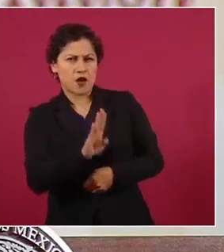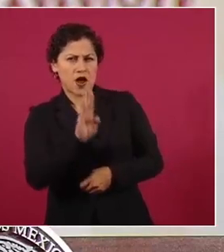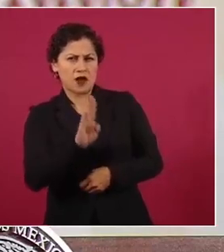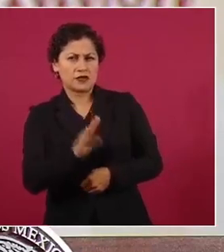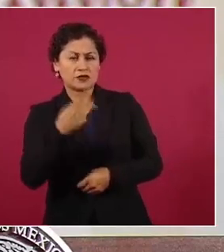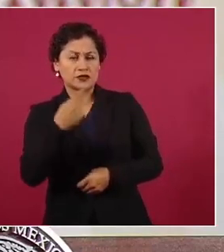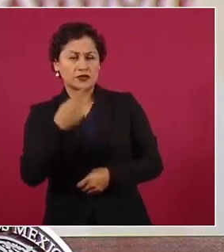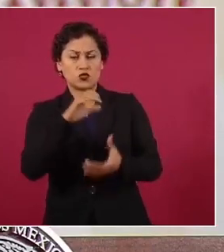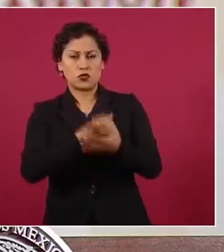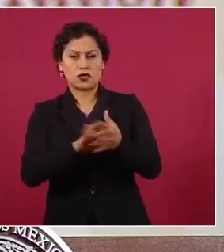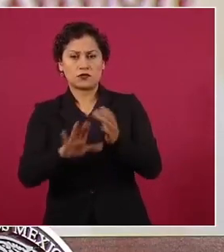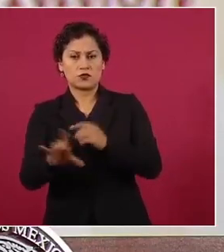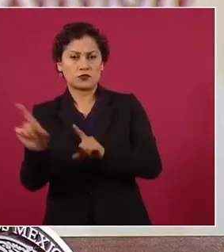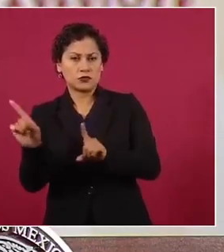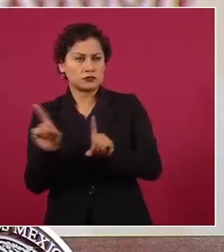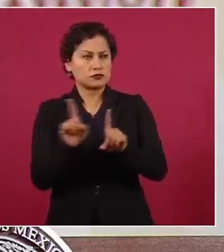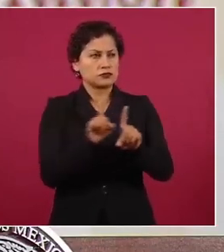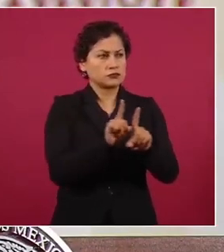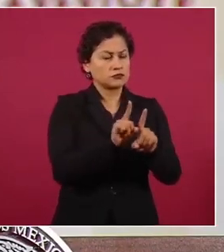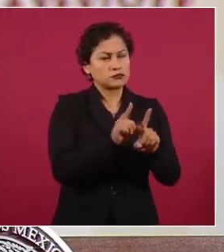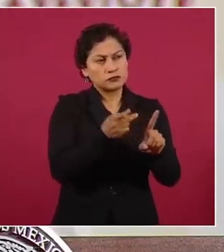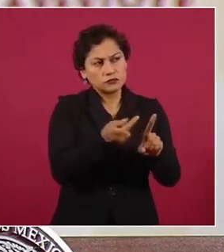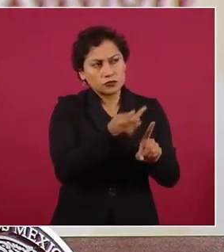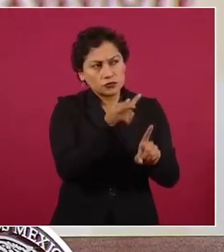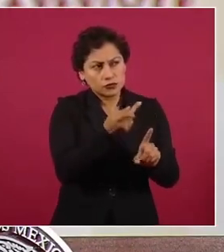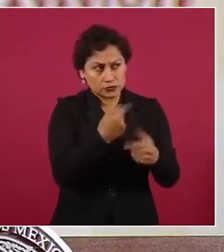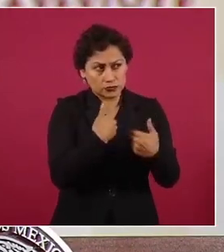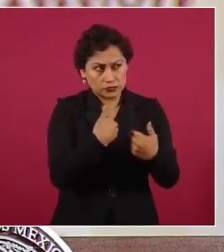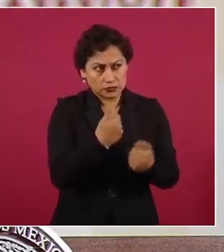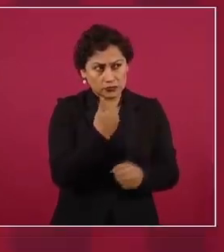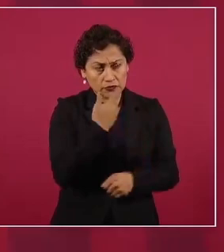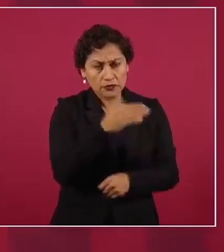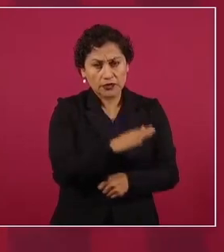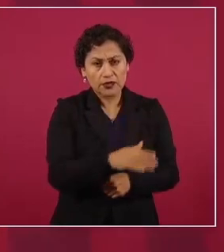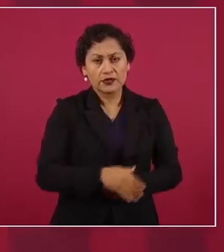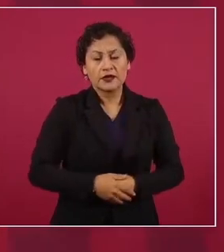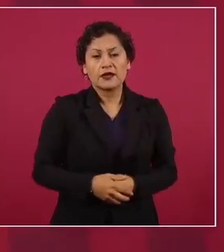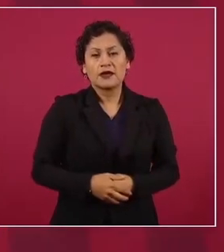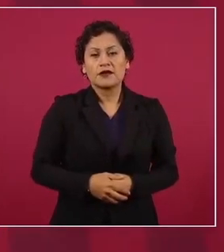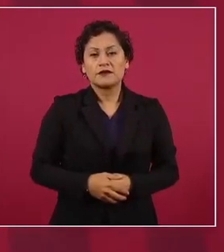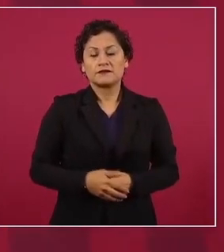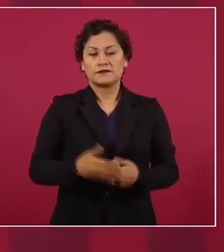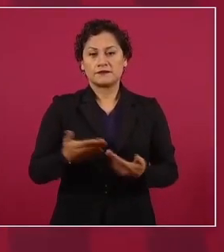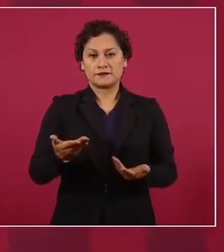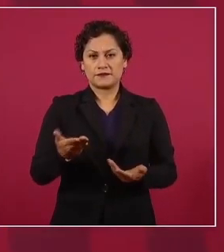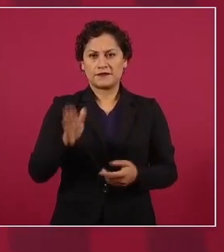sí se sentía bien. Y entonces se especuló un supuesto malestar.